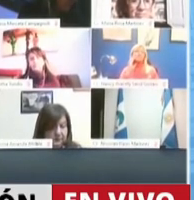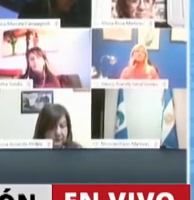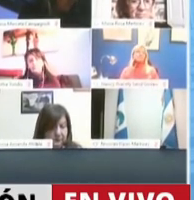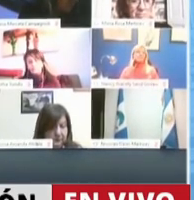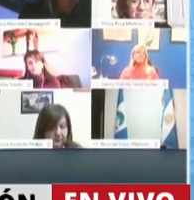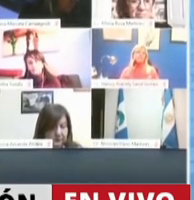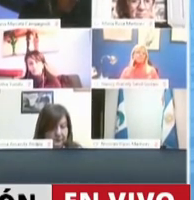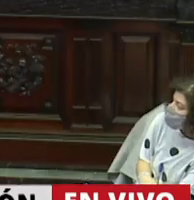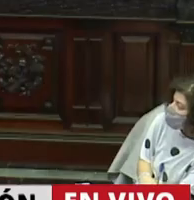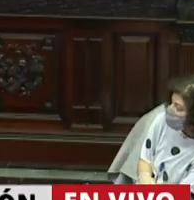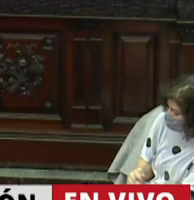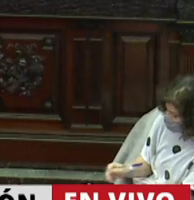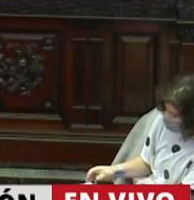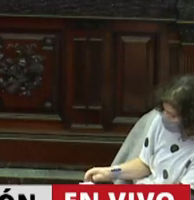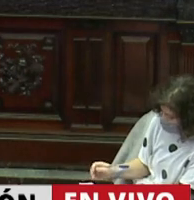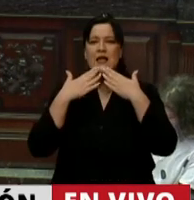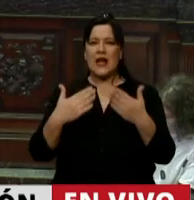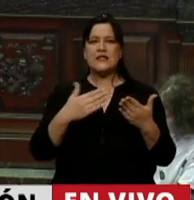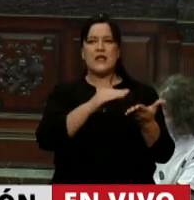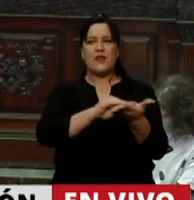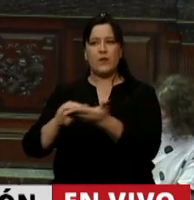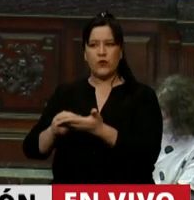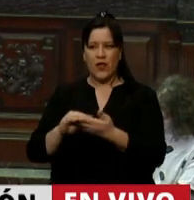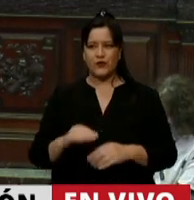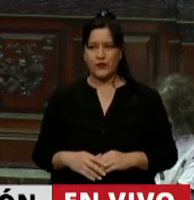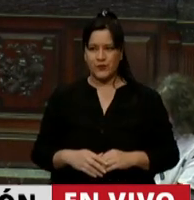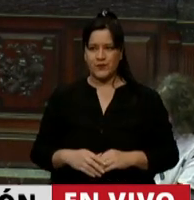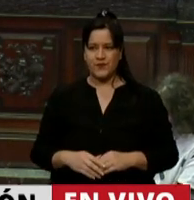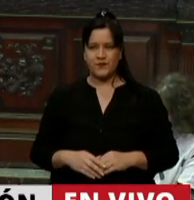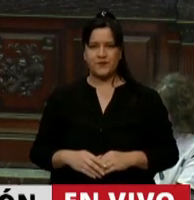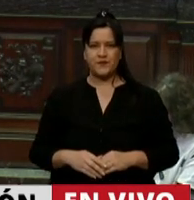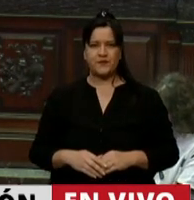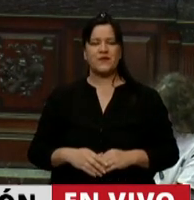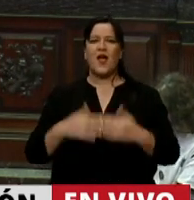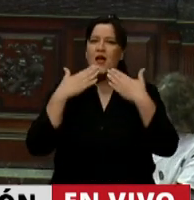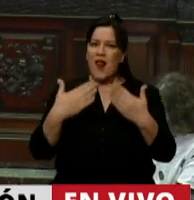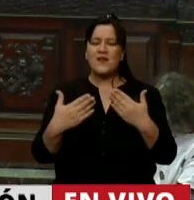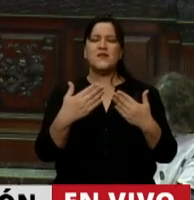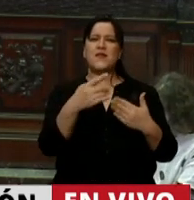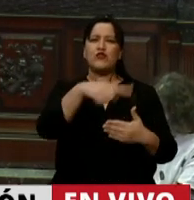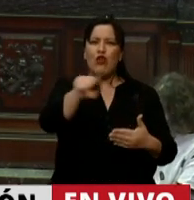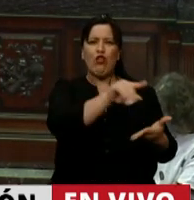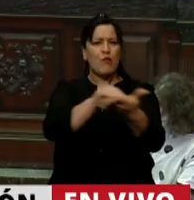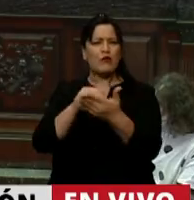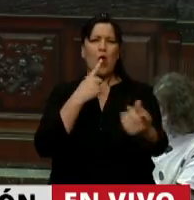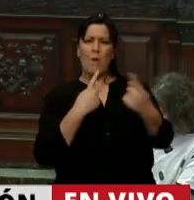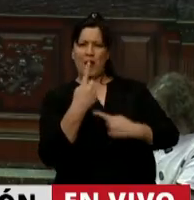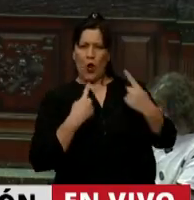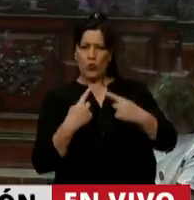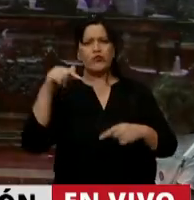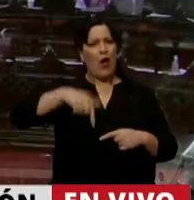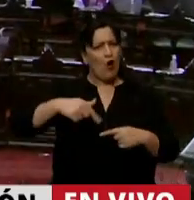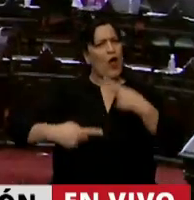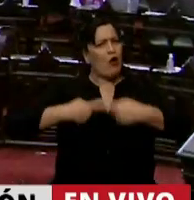gracias, diputados, por las preguntas que han hecho y poder seguir